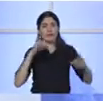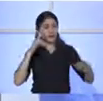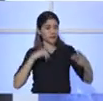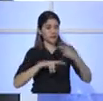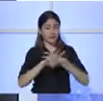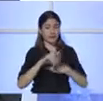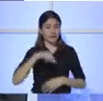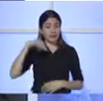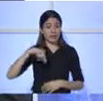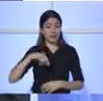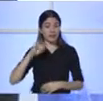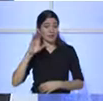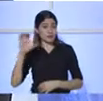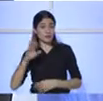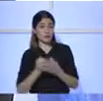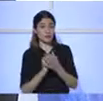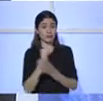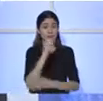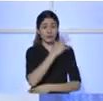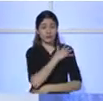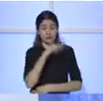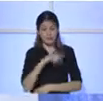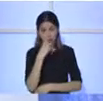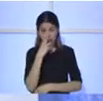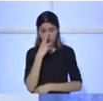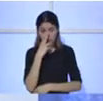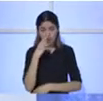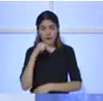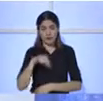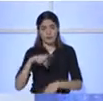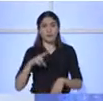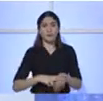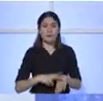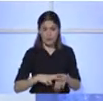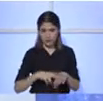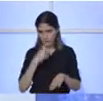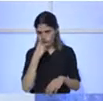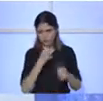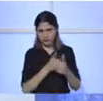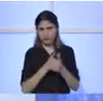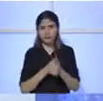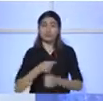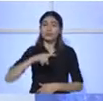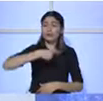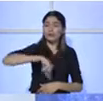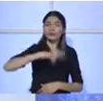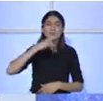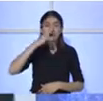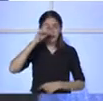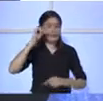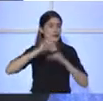tiene una ventaja, o sea, algo muy bueno que es que constantemente nosotros estamos intentando capacitarle a nuestros funcionarios.